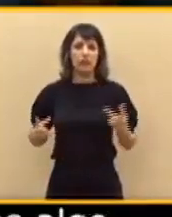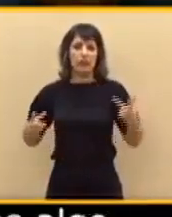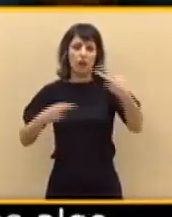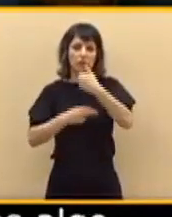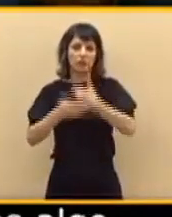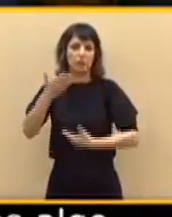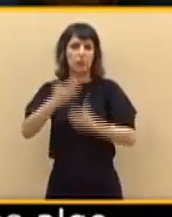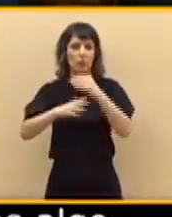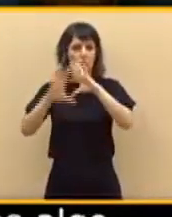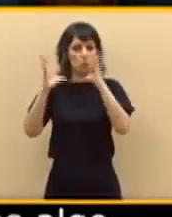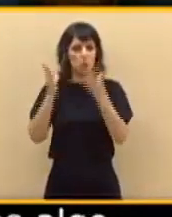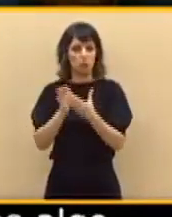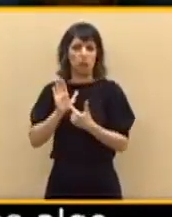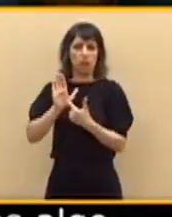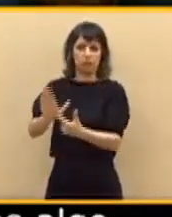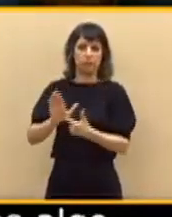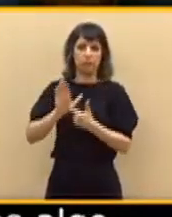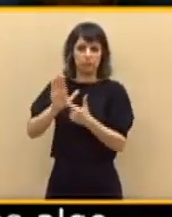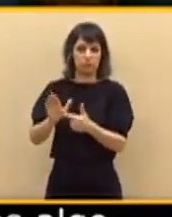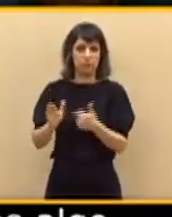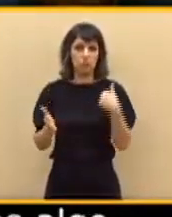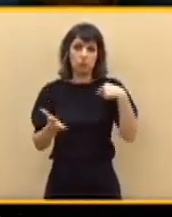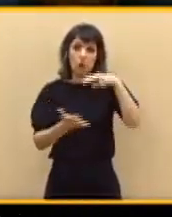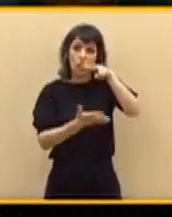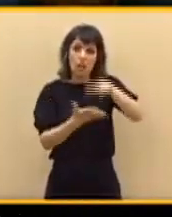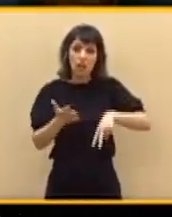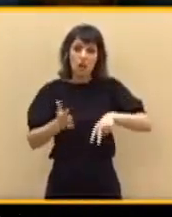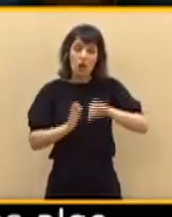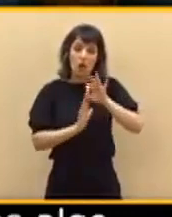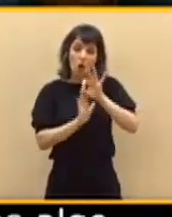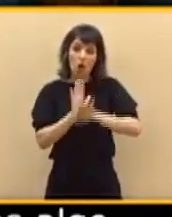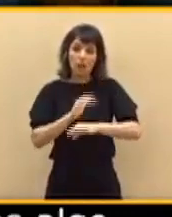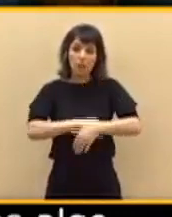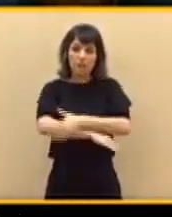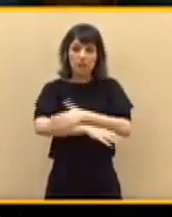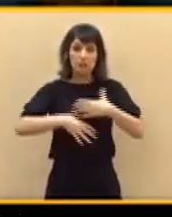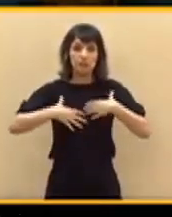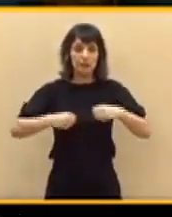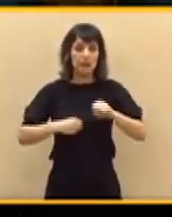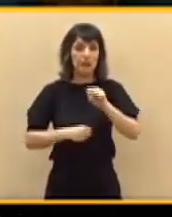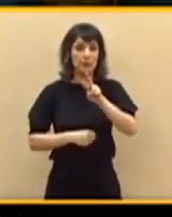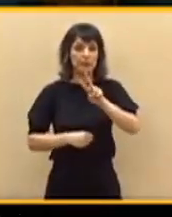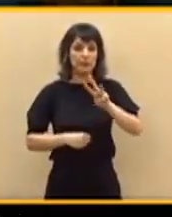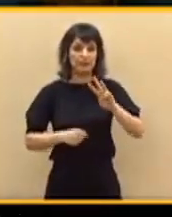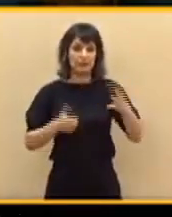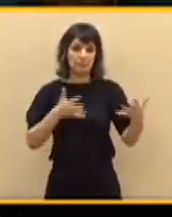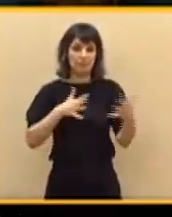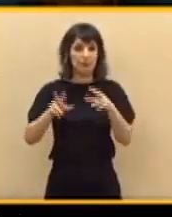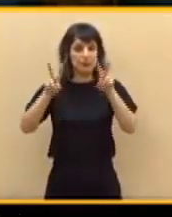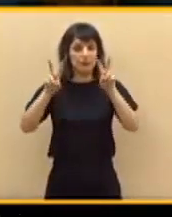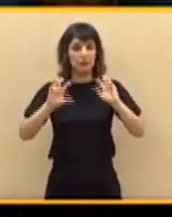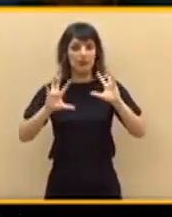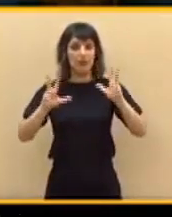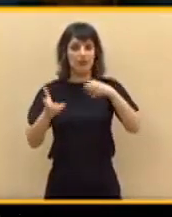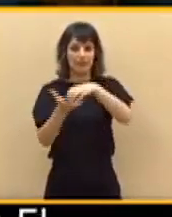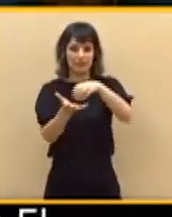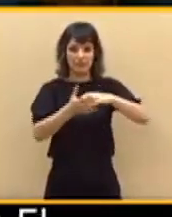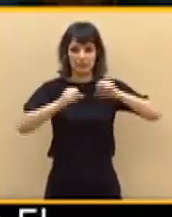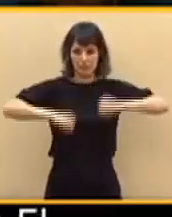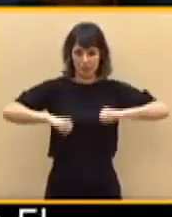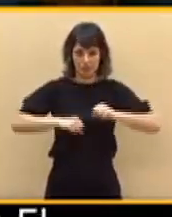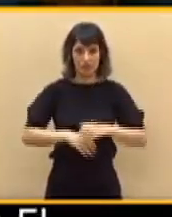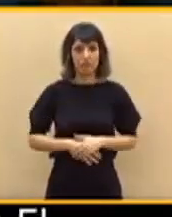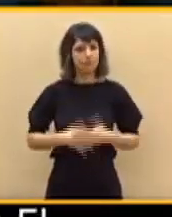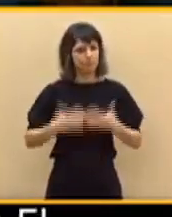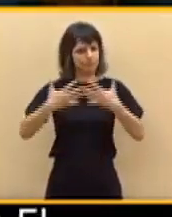le voy a leer simplemente la orden del Ministerio de Sanidad del 23 de marzo sobre las residencias de mayores. Se faculta a la